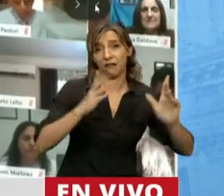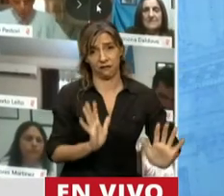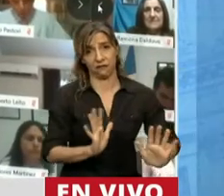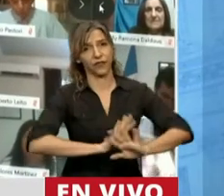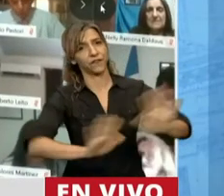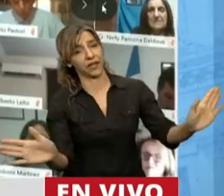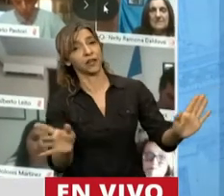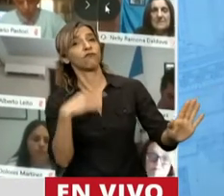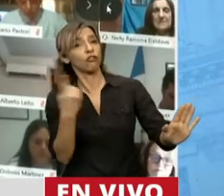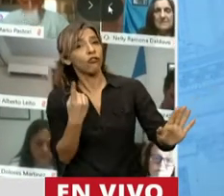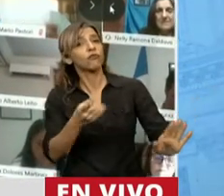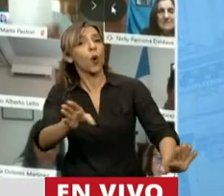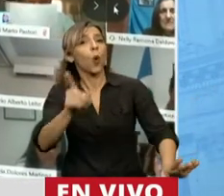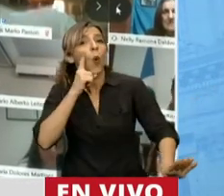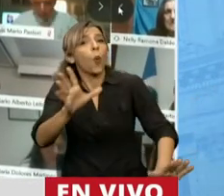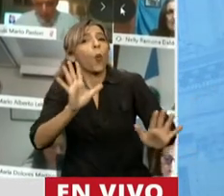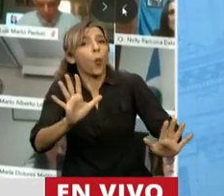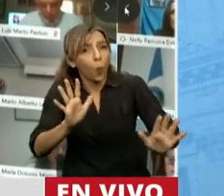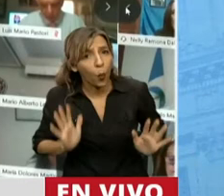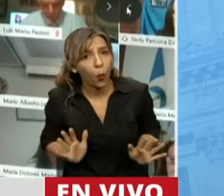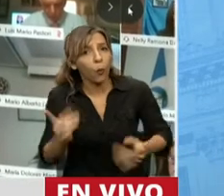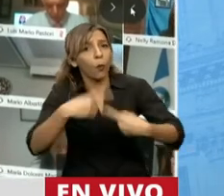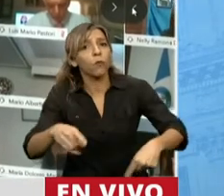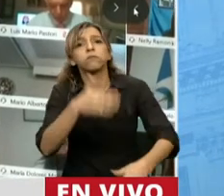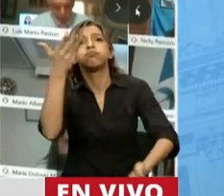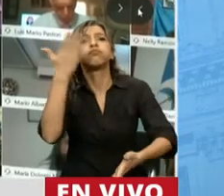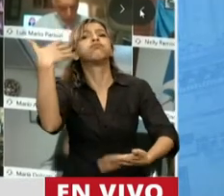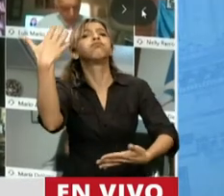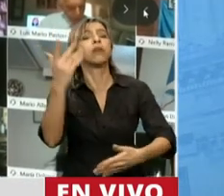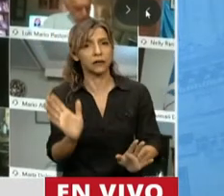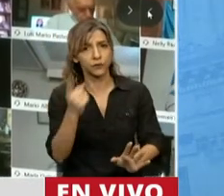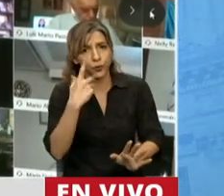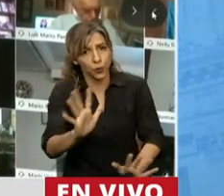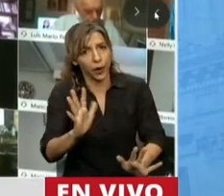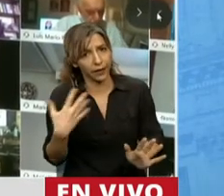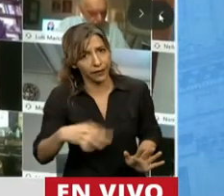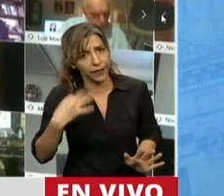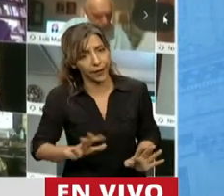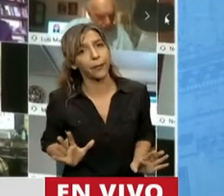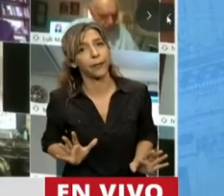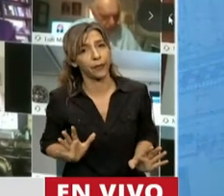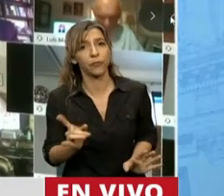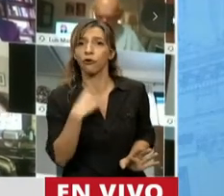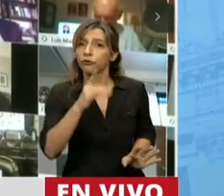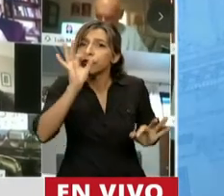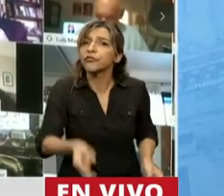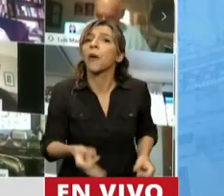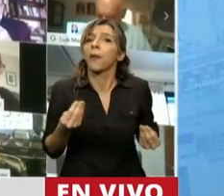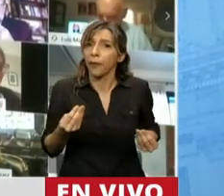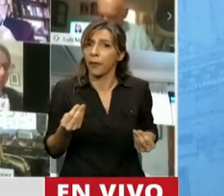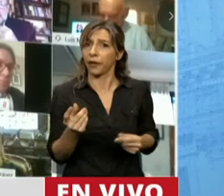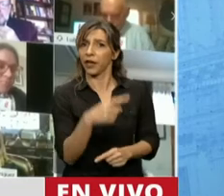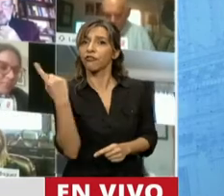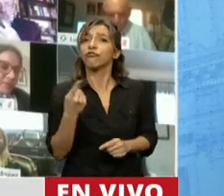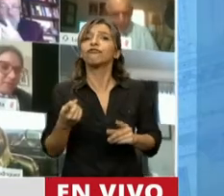consecuencias de lo que decimos. Sí, presidente, o hacemos porque, bueno, sabemos, señor presidente, que para nosotros la